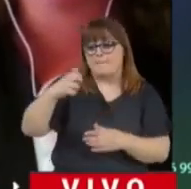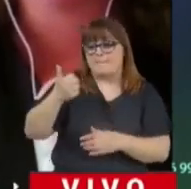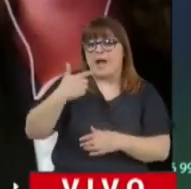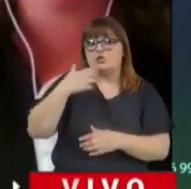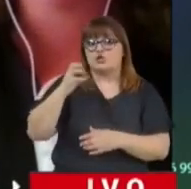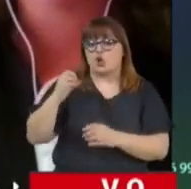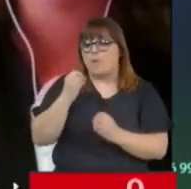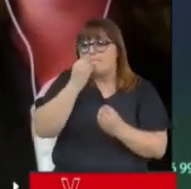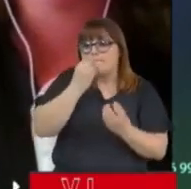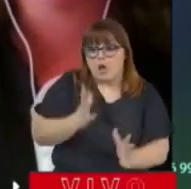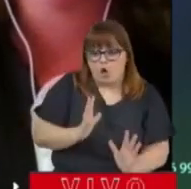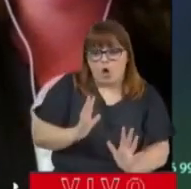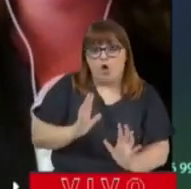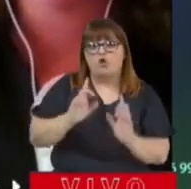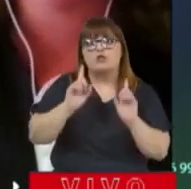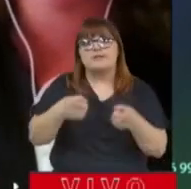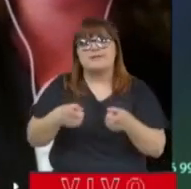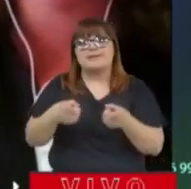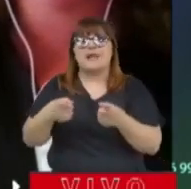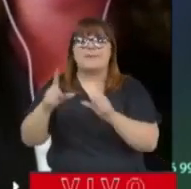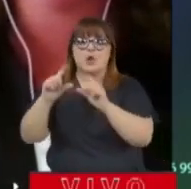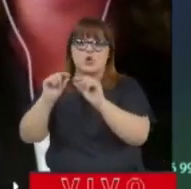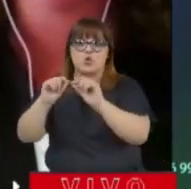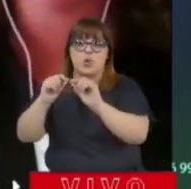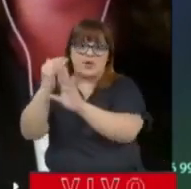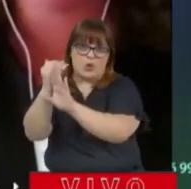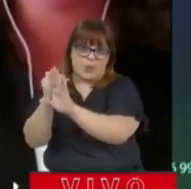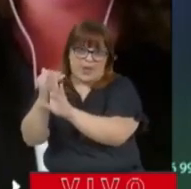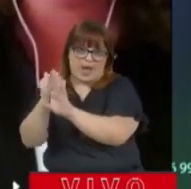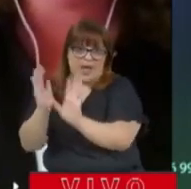PASO, pero tal vez por debajo de lo que era esperado?